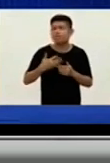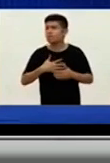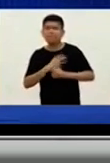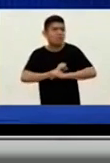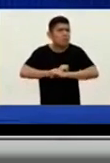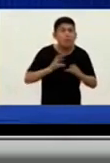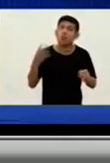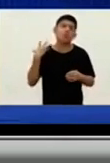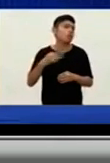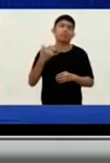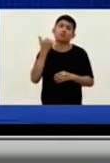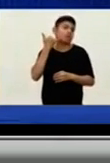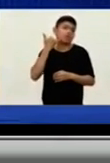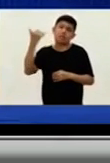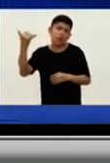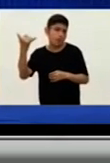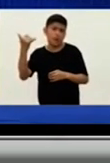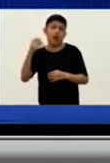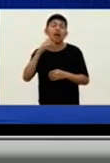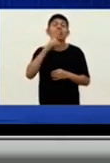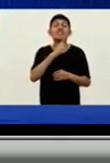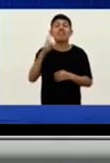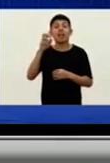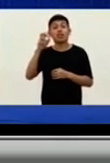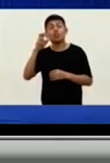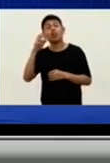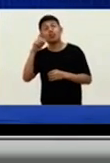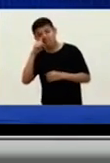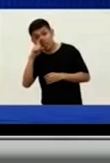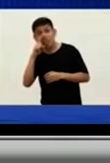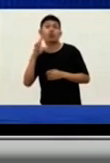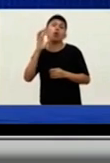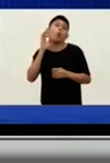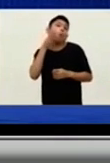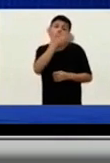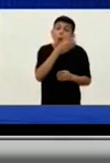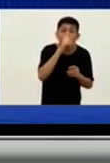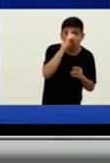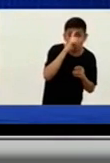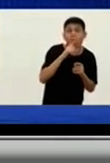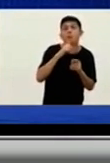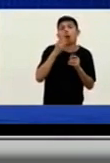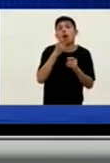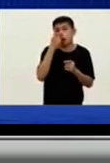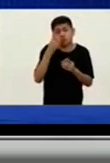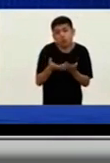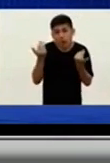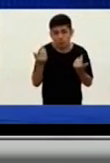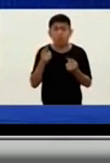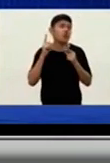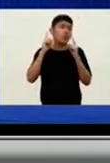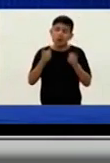mal, lo ideal es que llamen directamente o al 107, o que se acerquen a un hospital para no demorar su atención. Y seguir